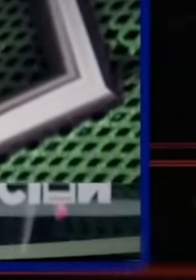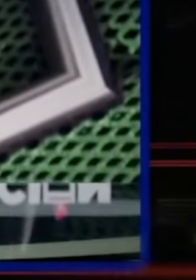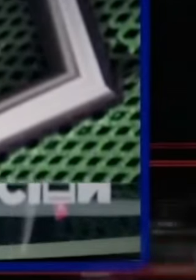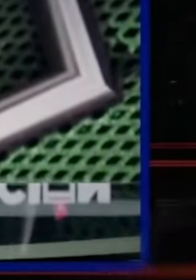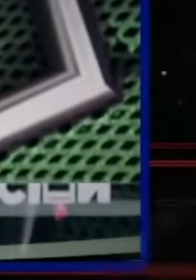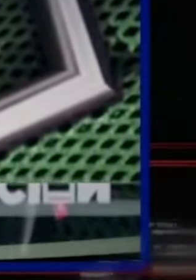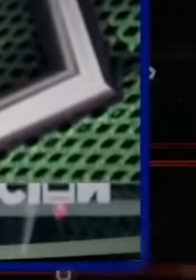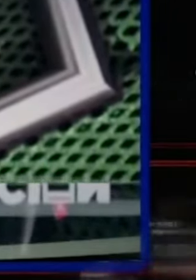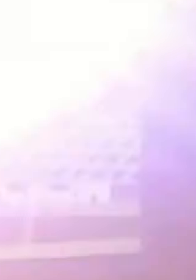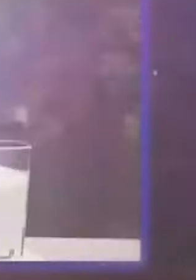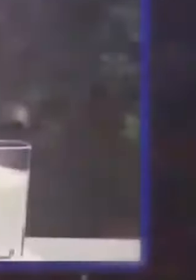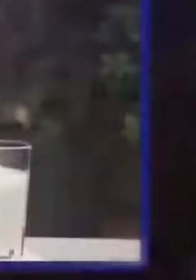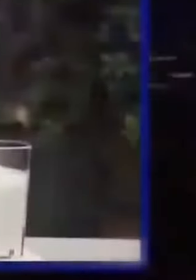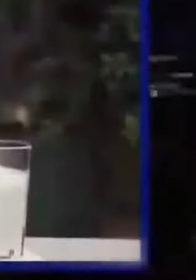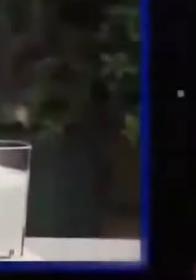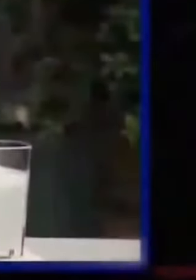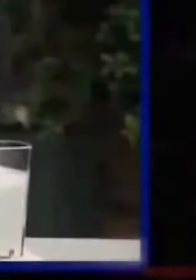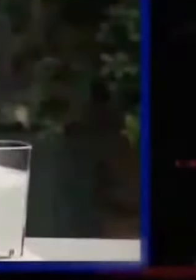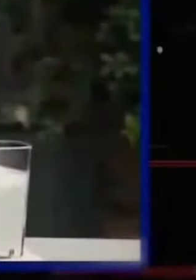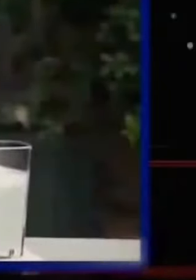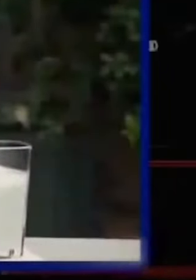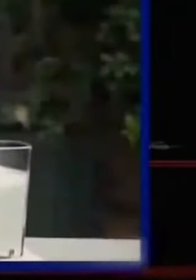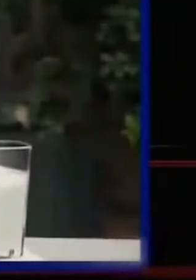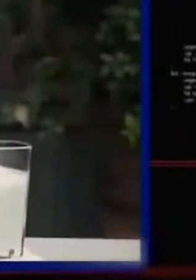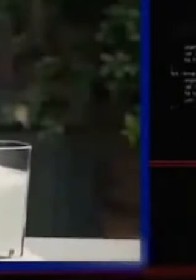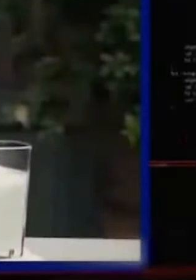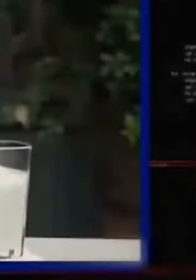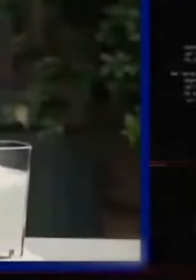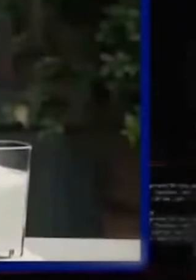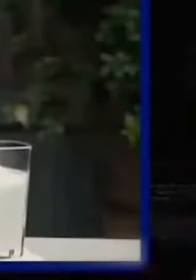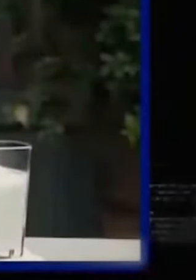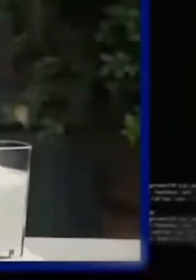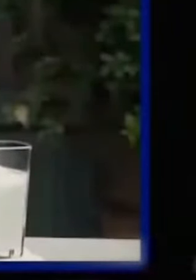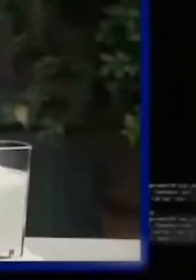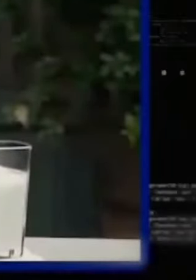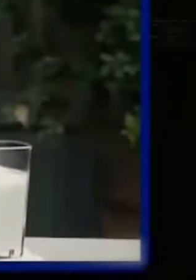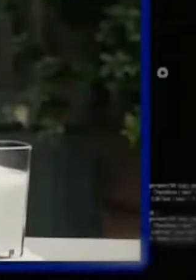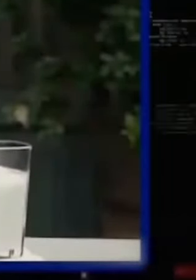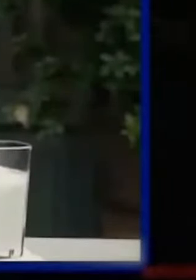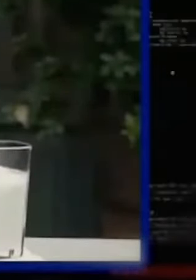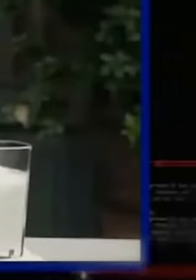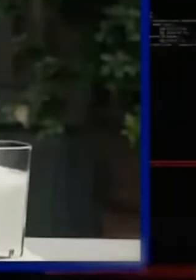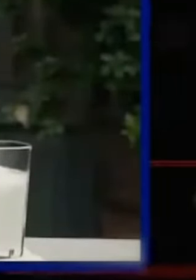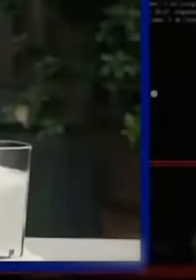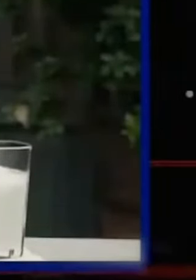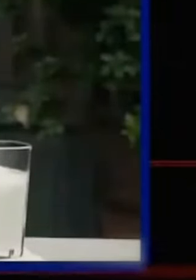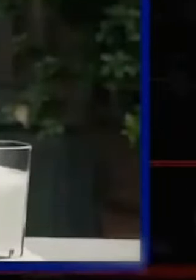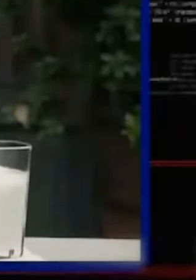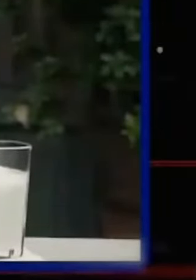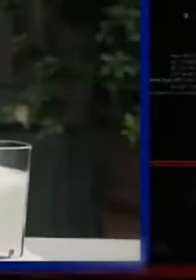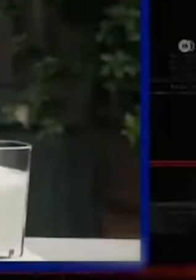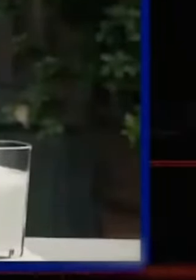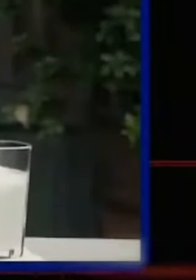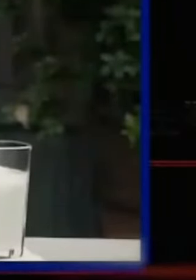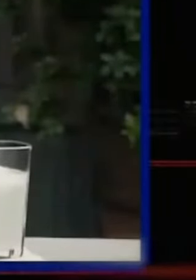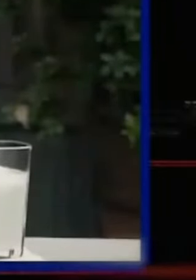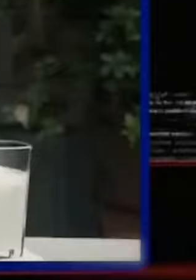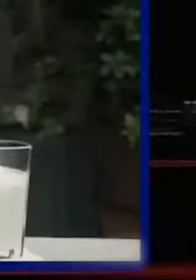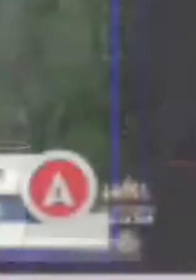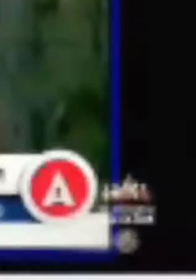no están contentos con ese resultado. Creo que la gente, creo que los inversionistas, pues tampoco están tomando tan a bien